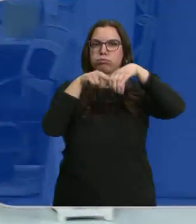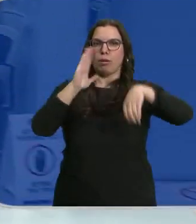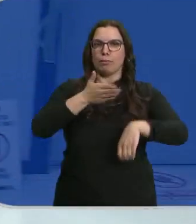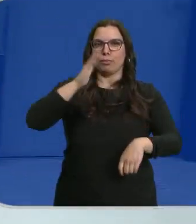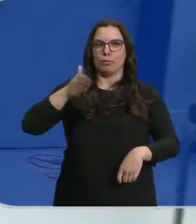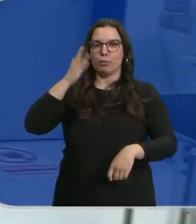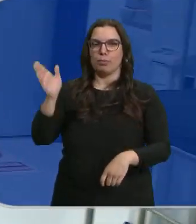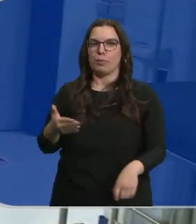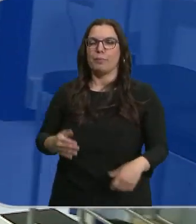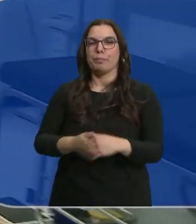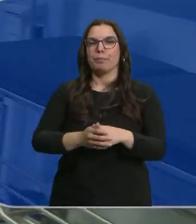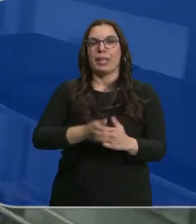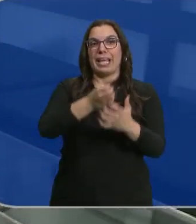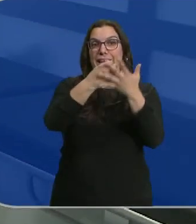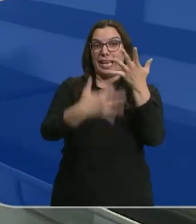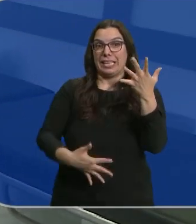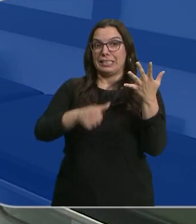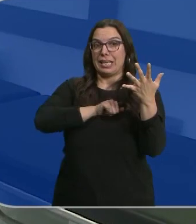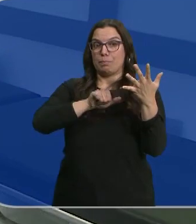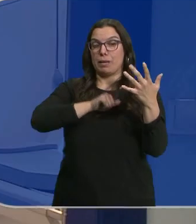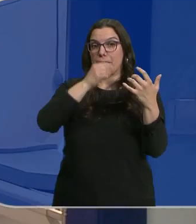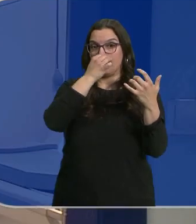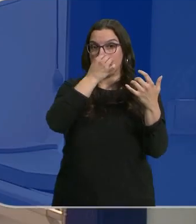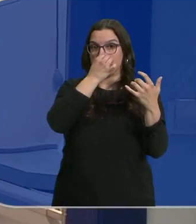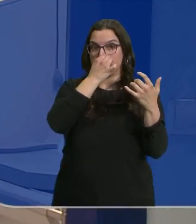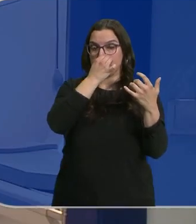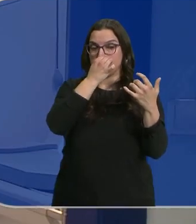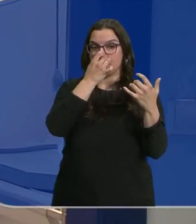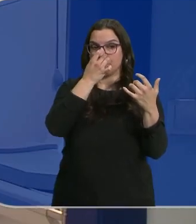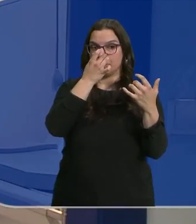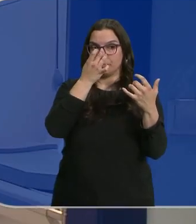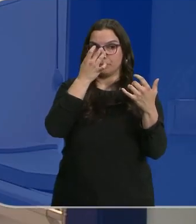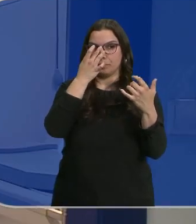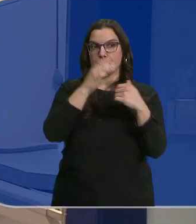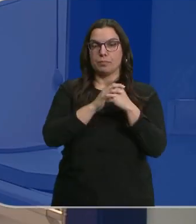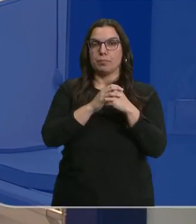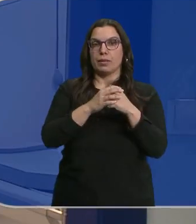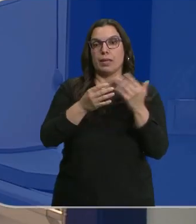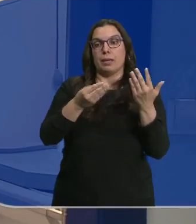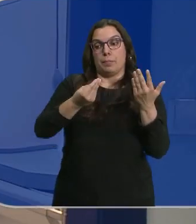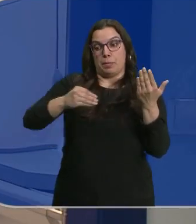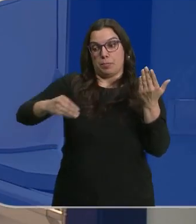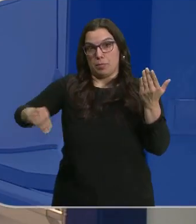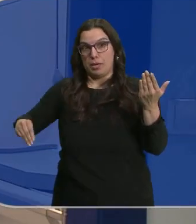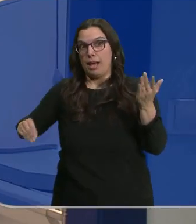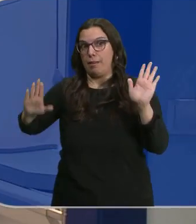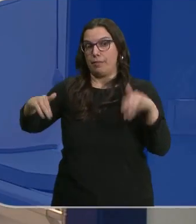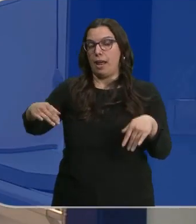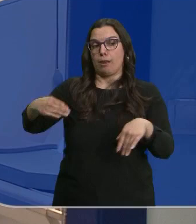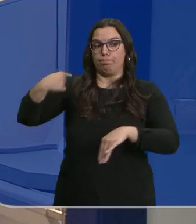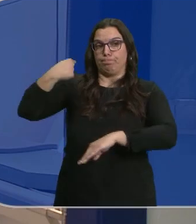nocturnas. La lista de espera tiene ligeros incrementos que nos obliga